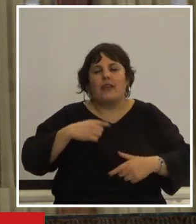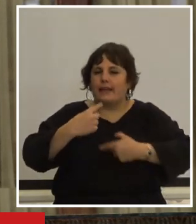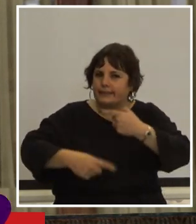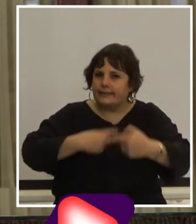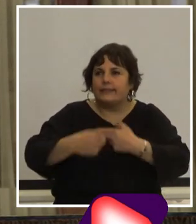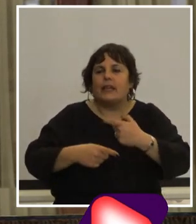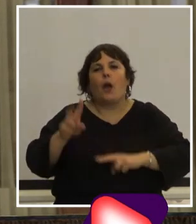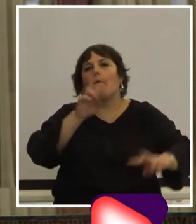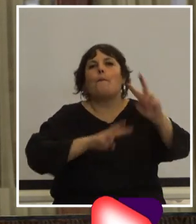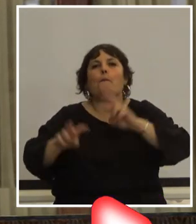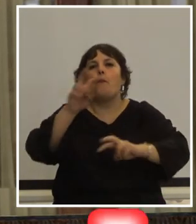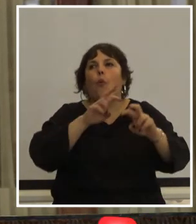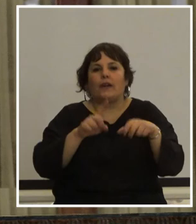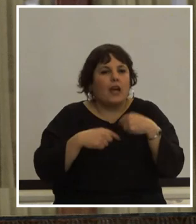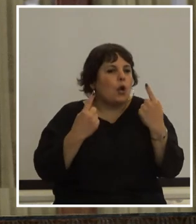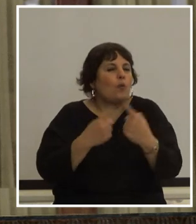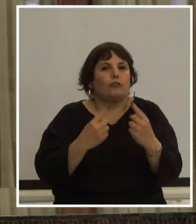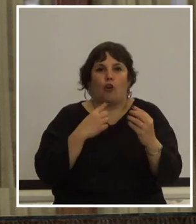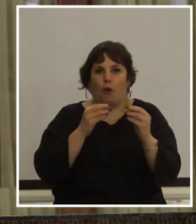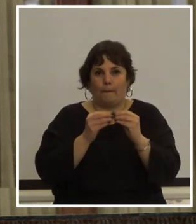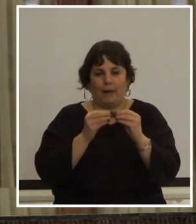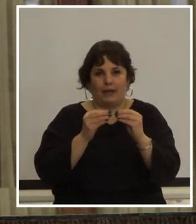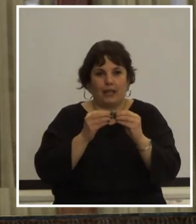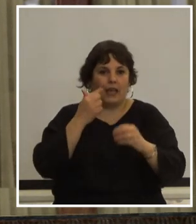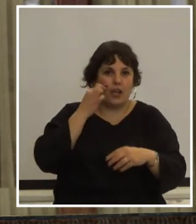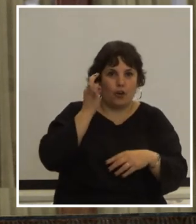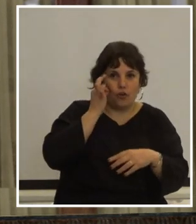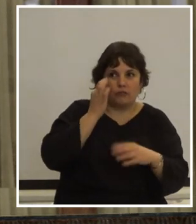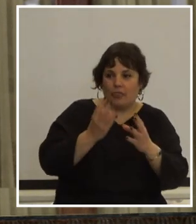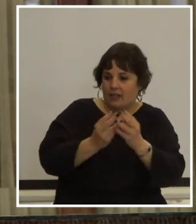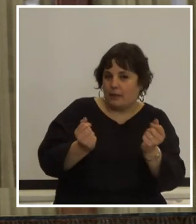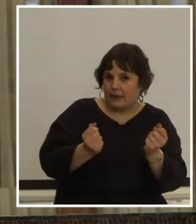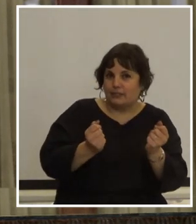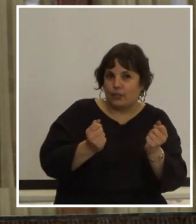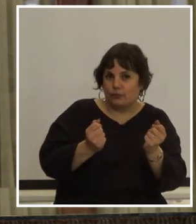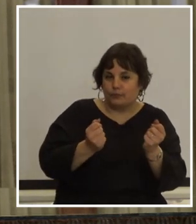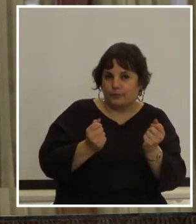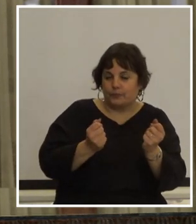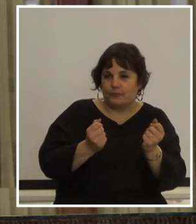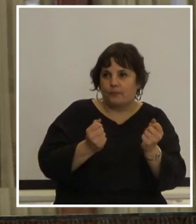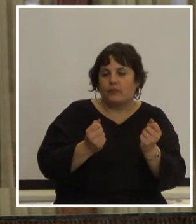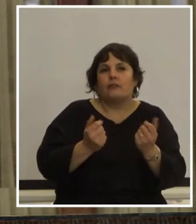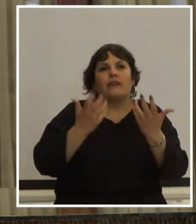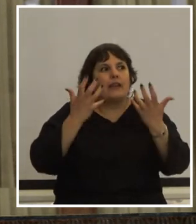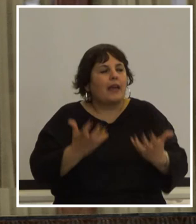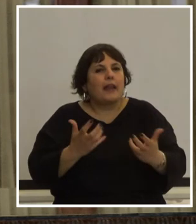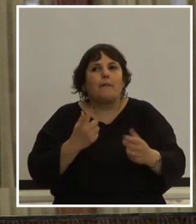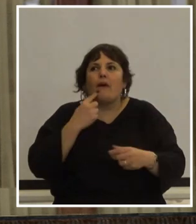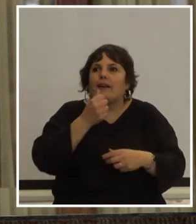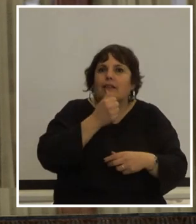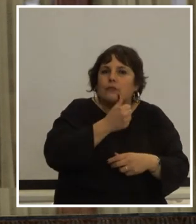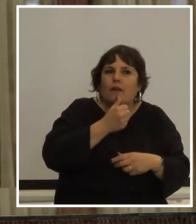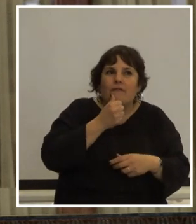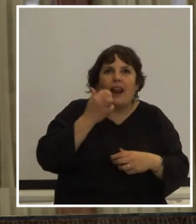en la búsqueda de nuestros compañeros y compañeras desaparecidas intentando resolver